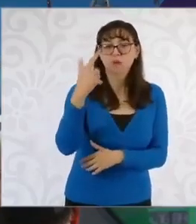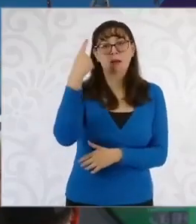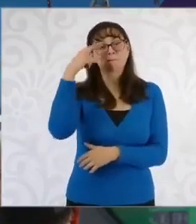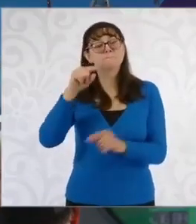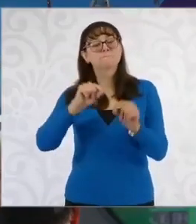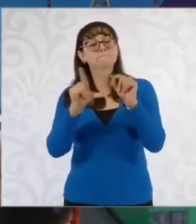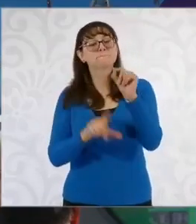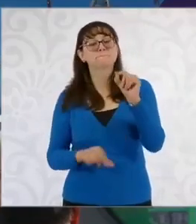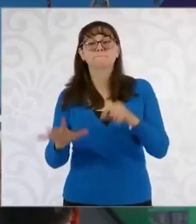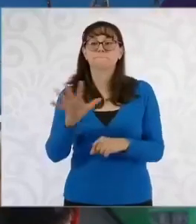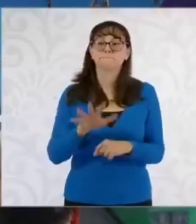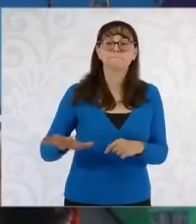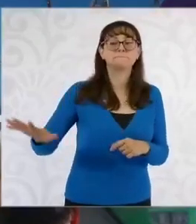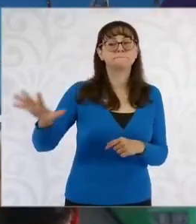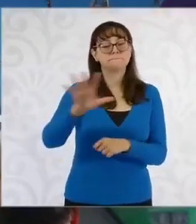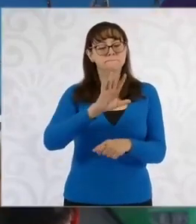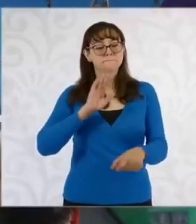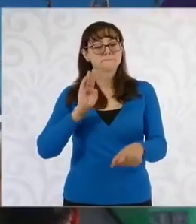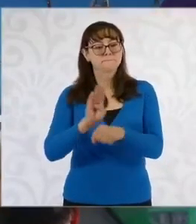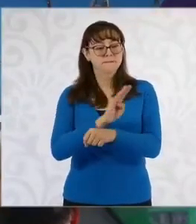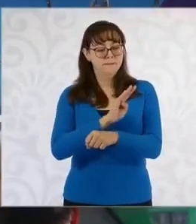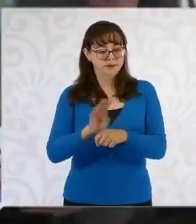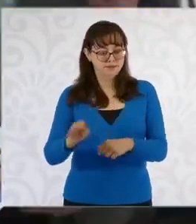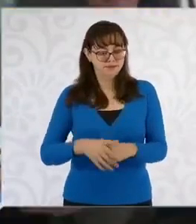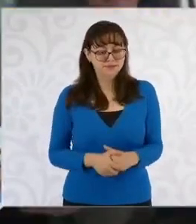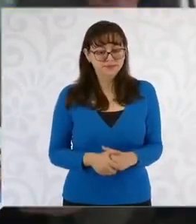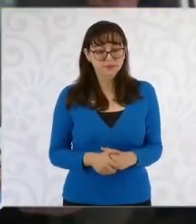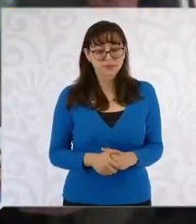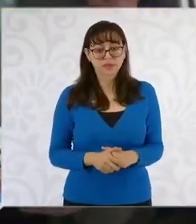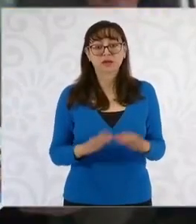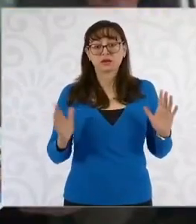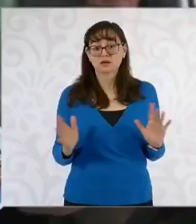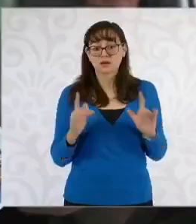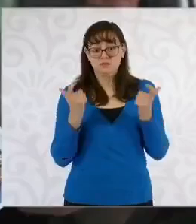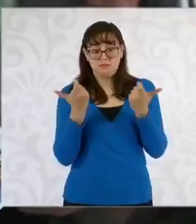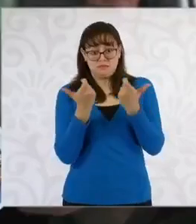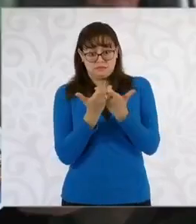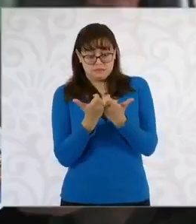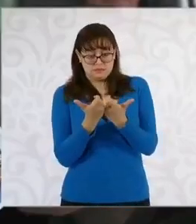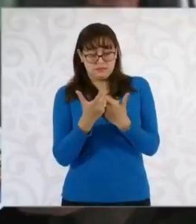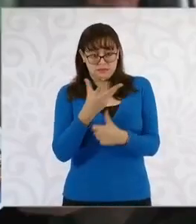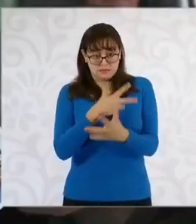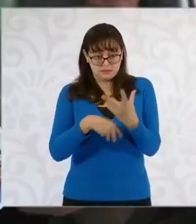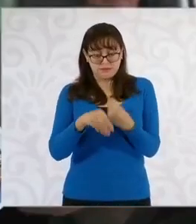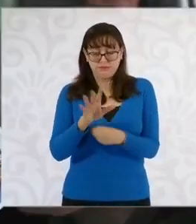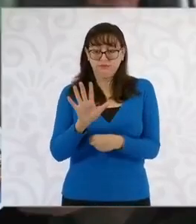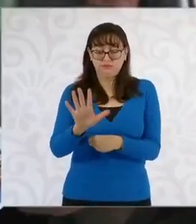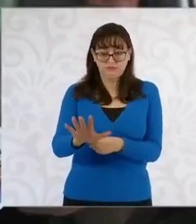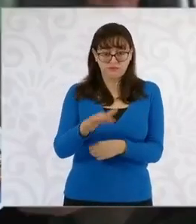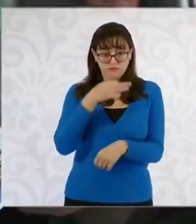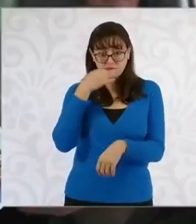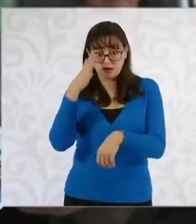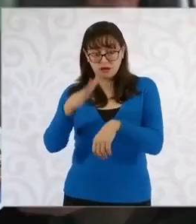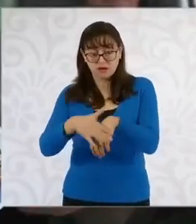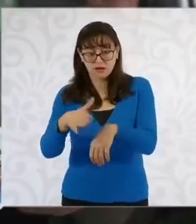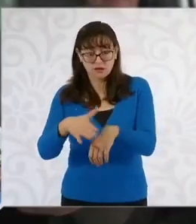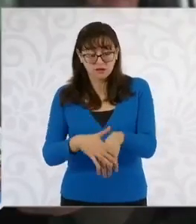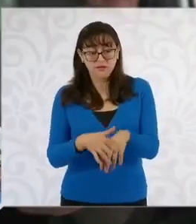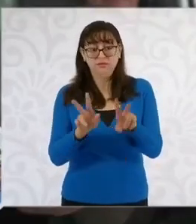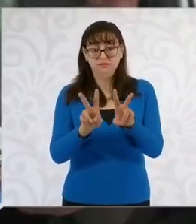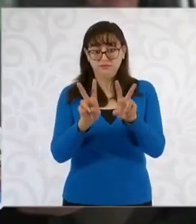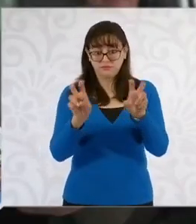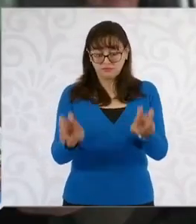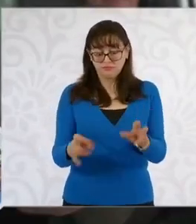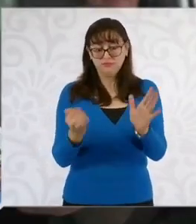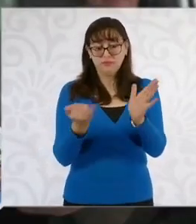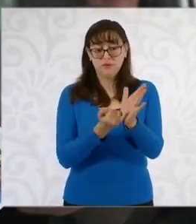de todas y todos. Para cuidar la economía familiar no aumentará el precio de los energéticos en términos